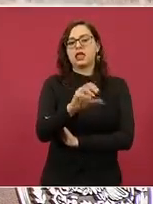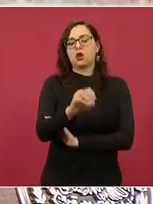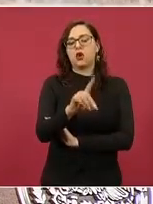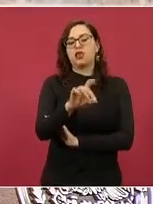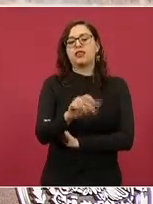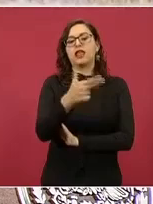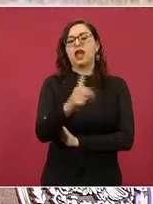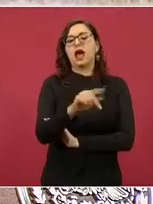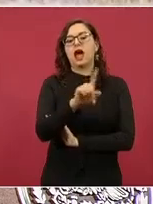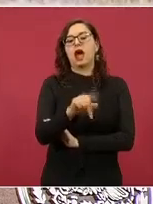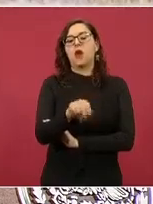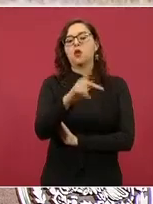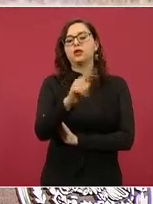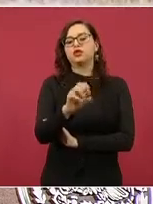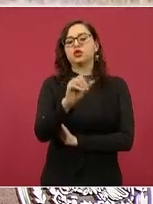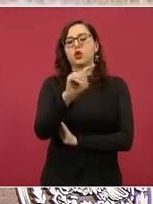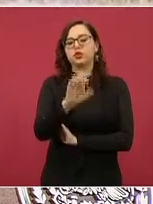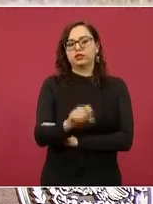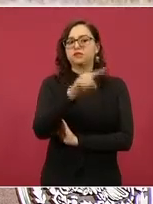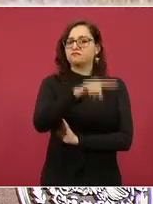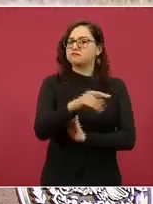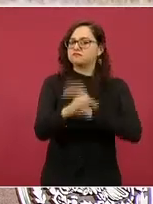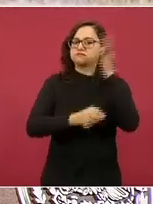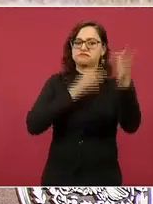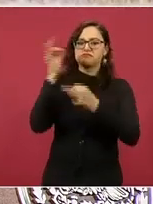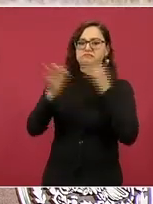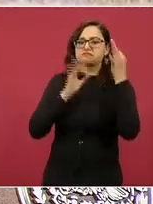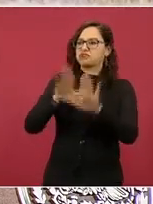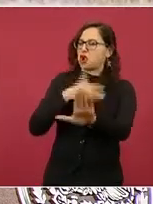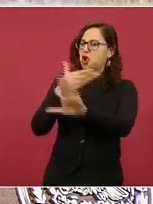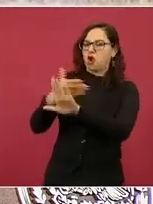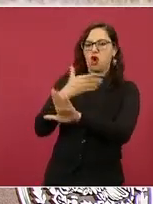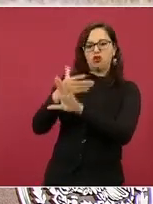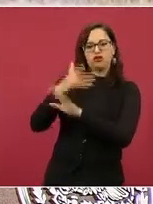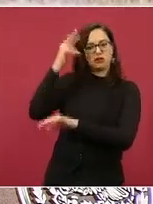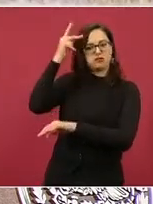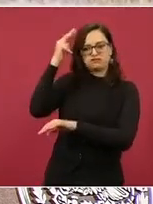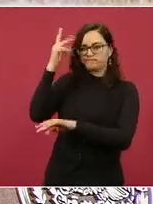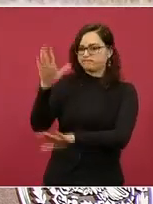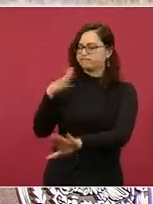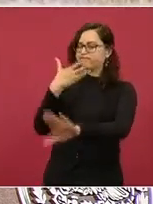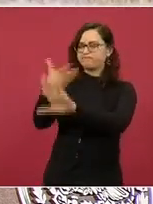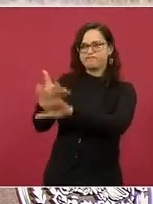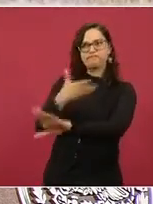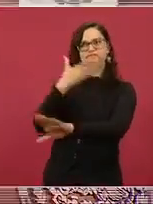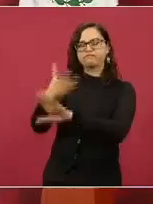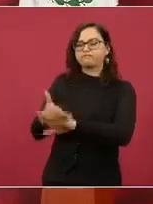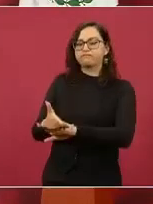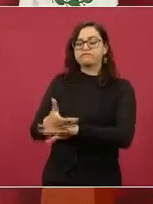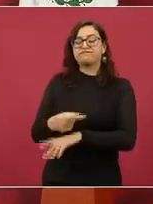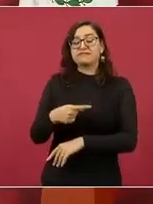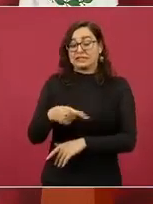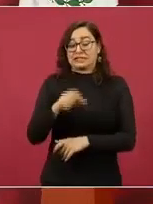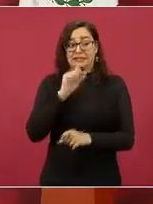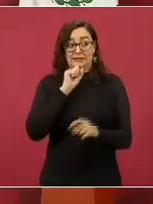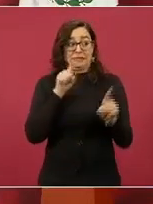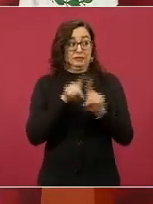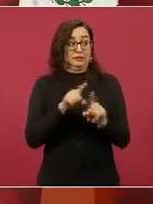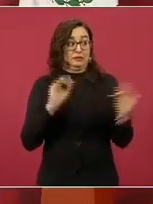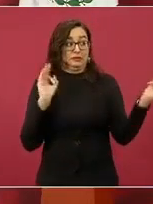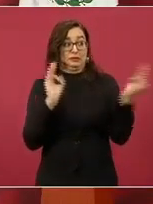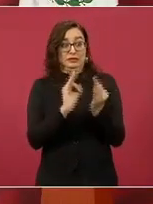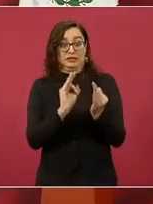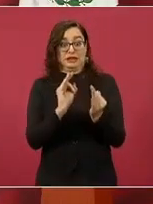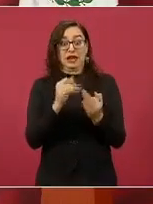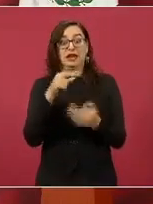manifestaron en contra de Porfirio Díaz y aquí cerca, donde